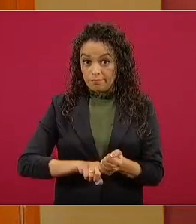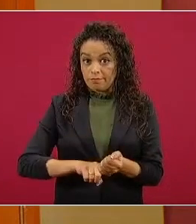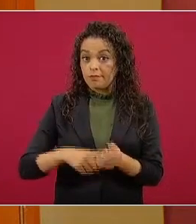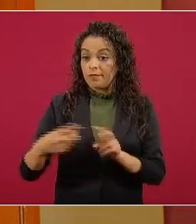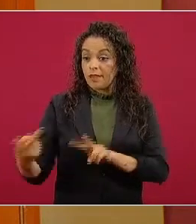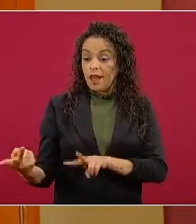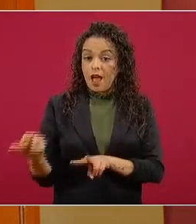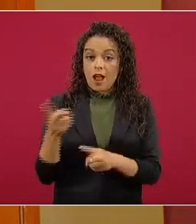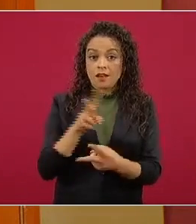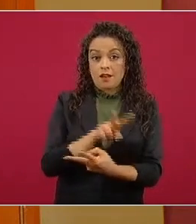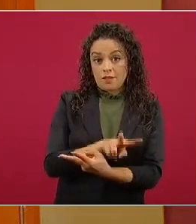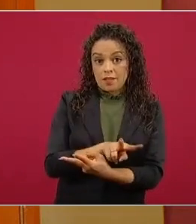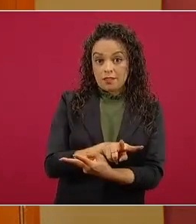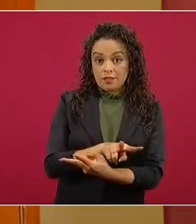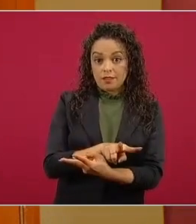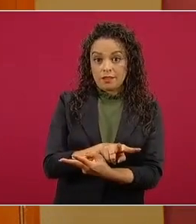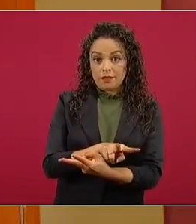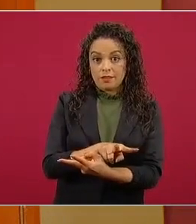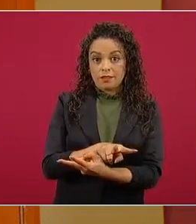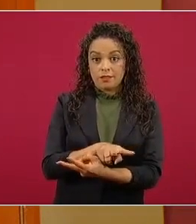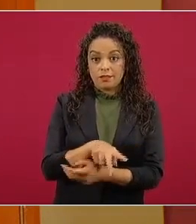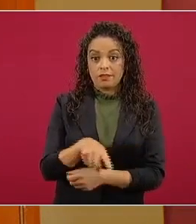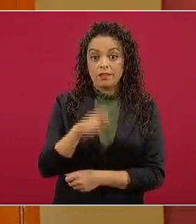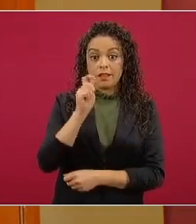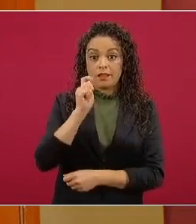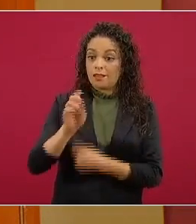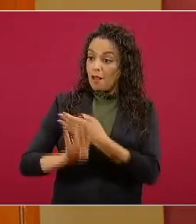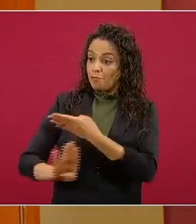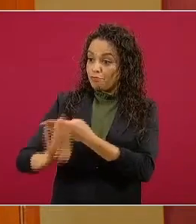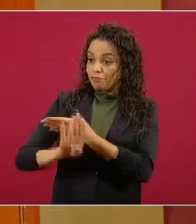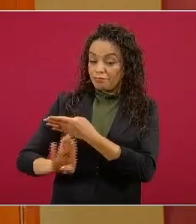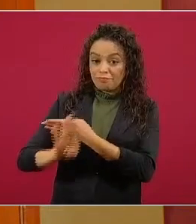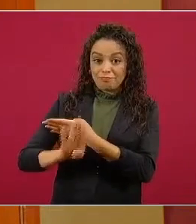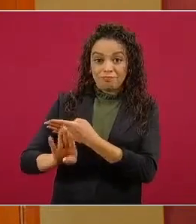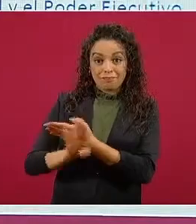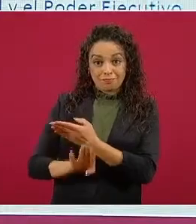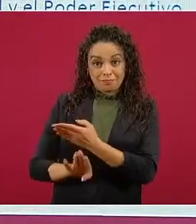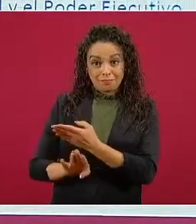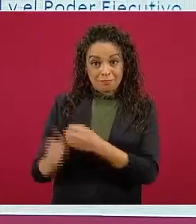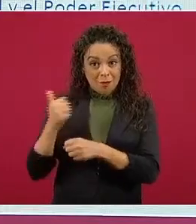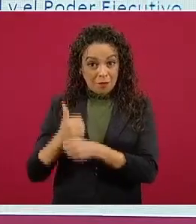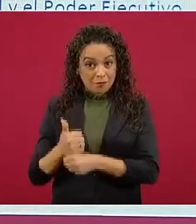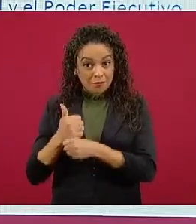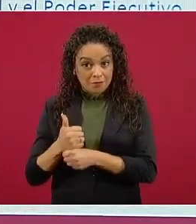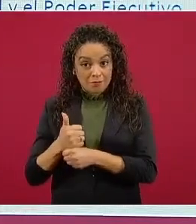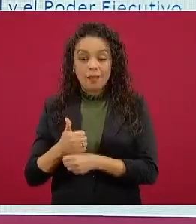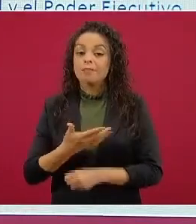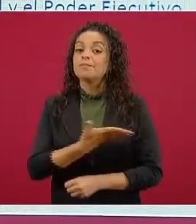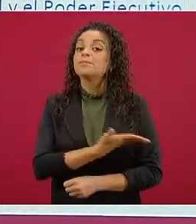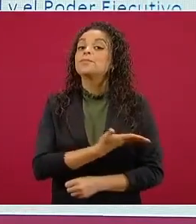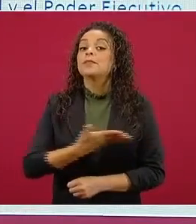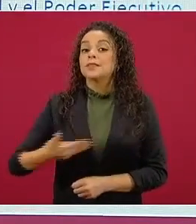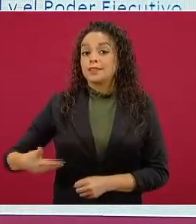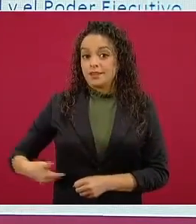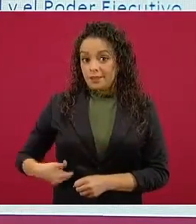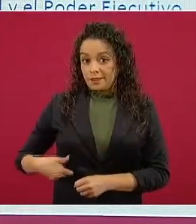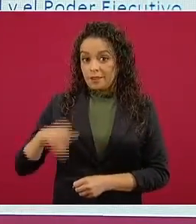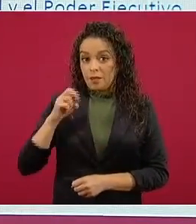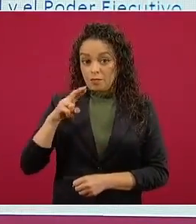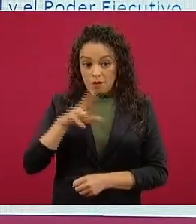el que está siendo maltratado es el presidente por los medios de información